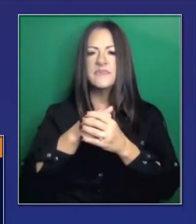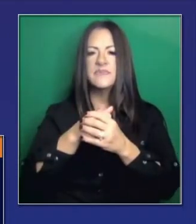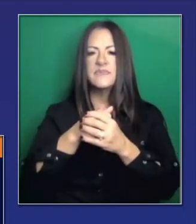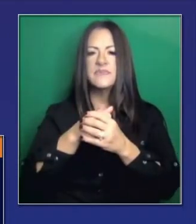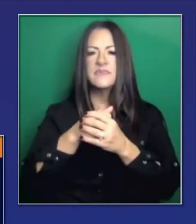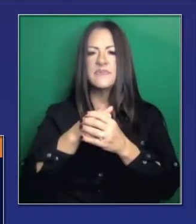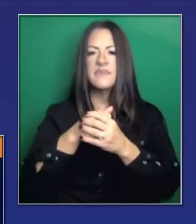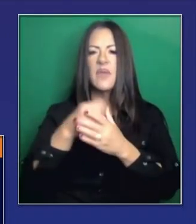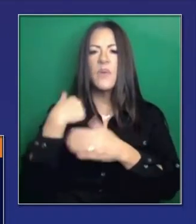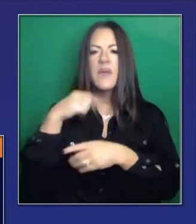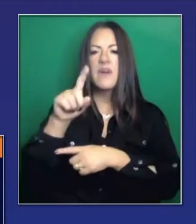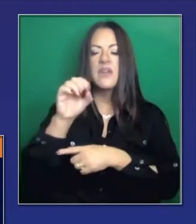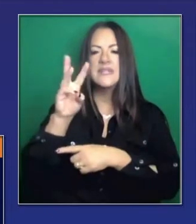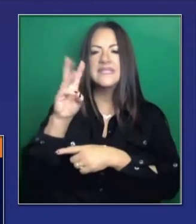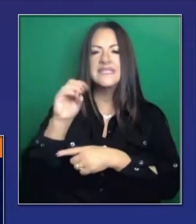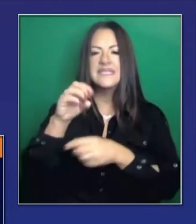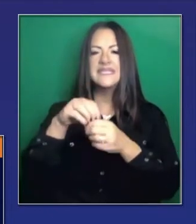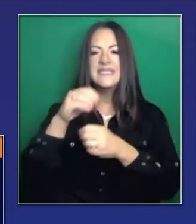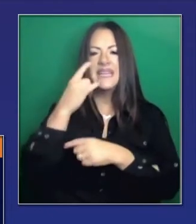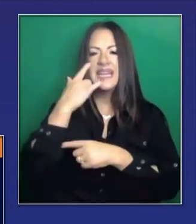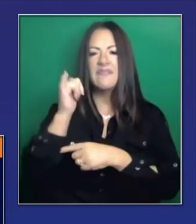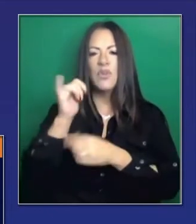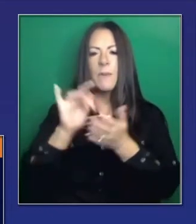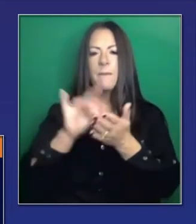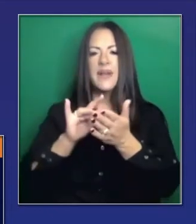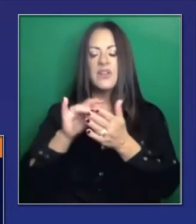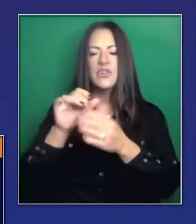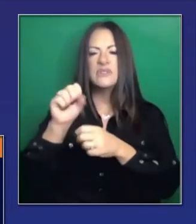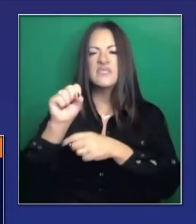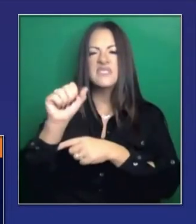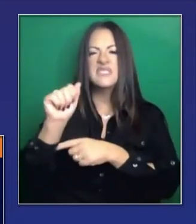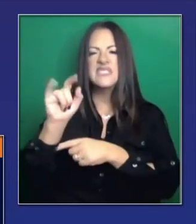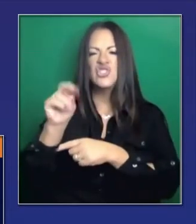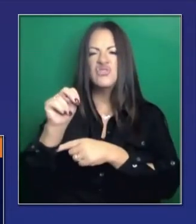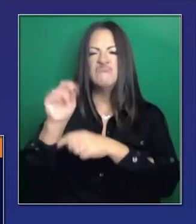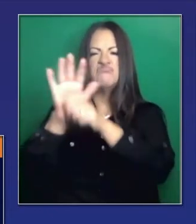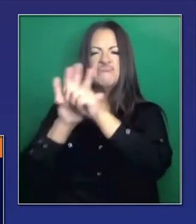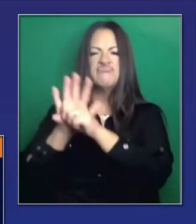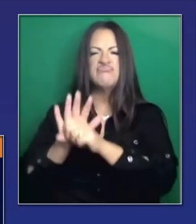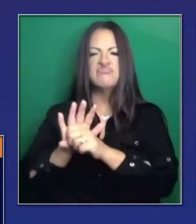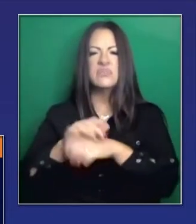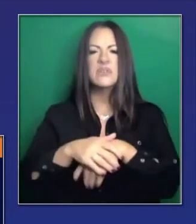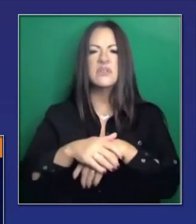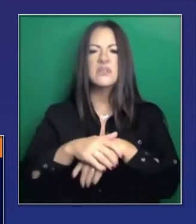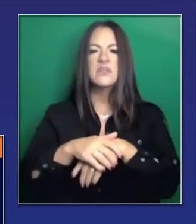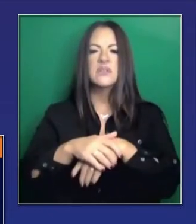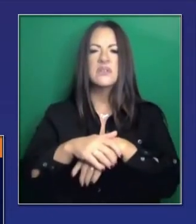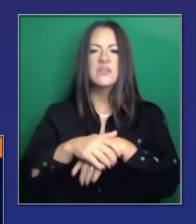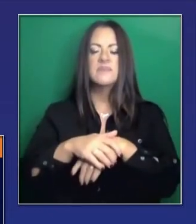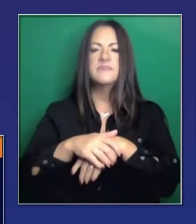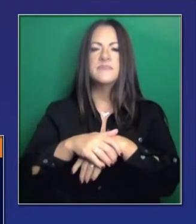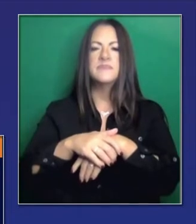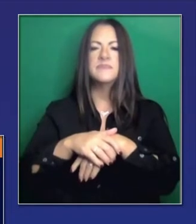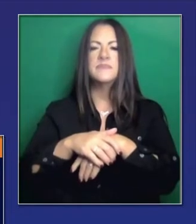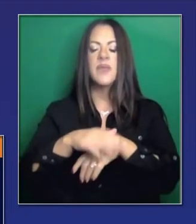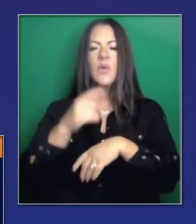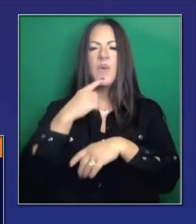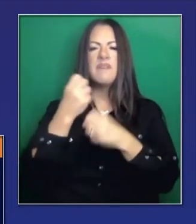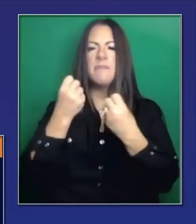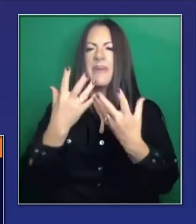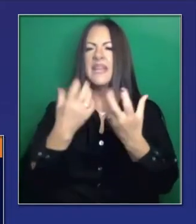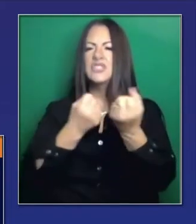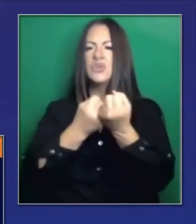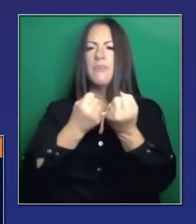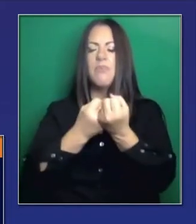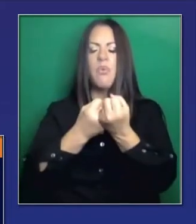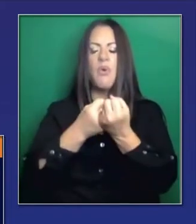procurar o adquirir oxígeno. En esencia es lo que dice esta transparencia. Una variedad de